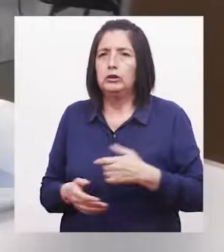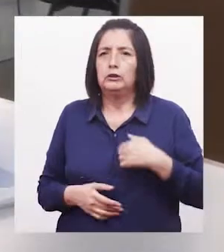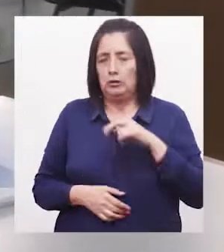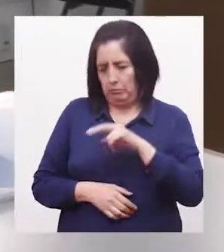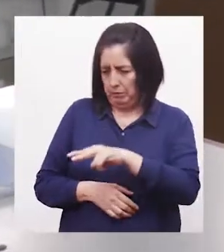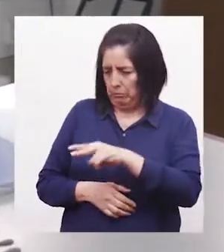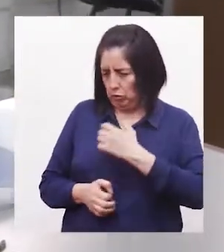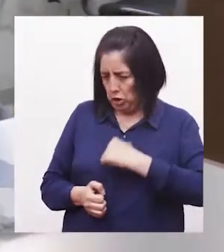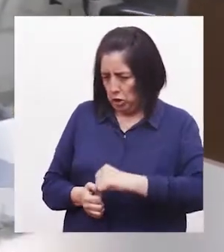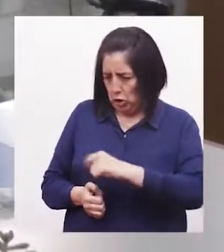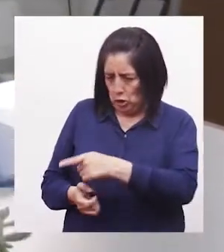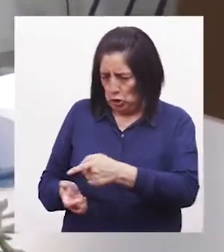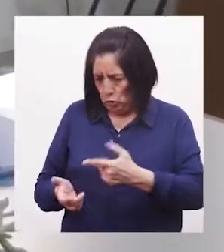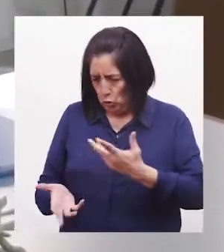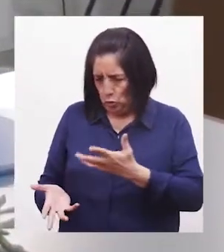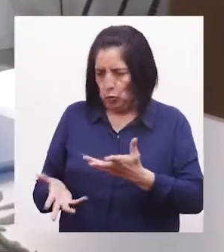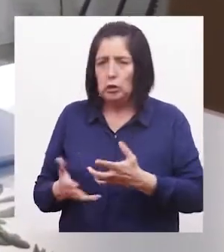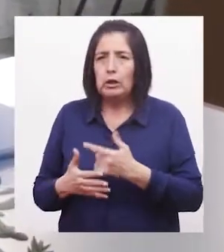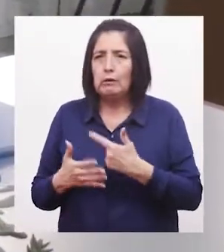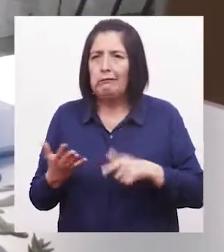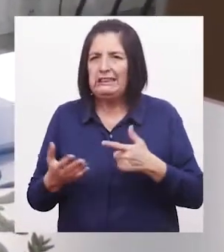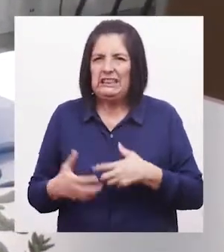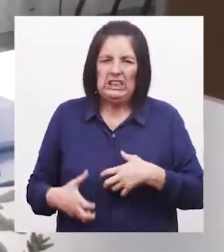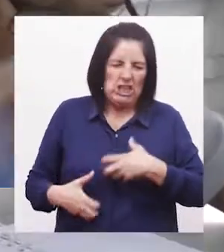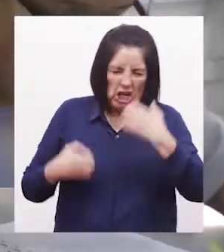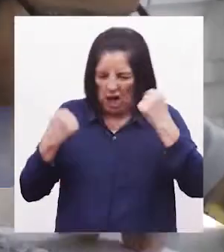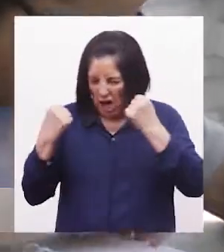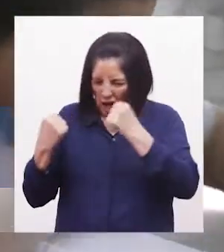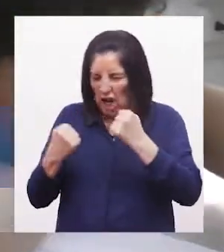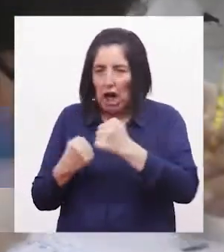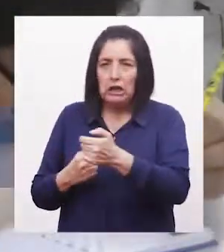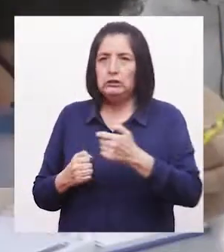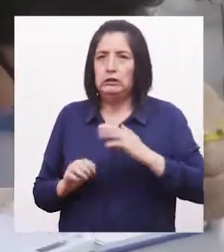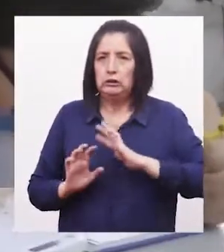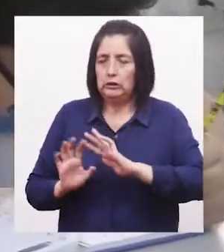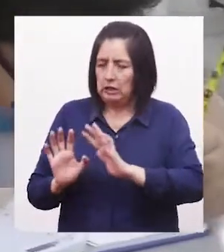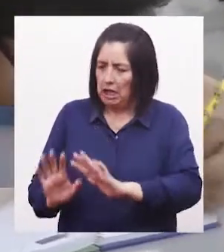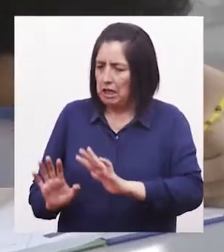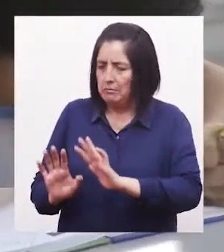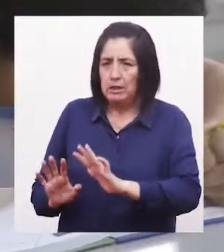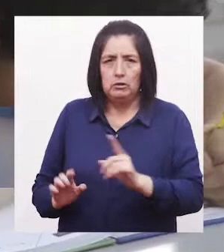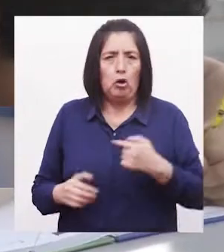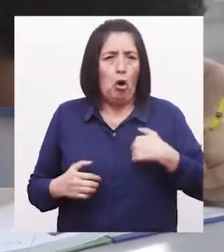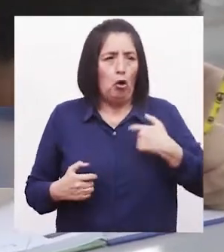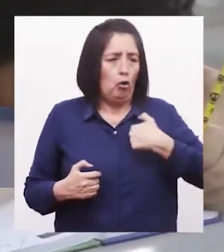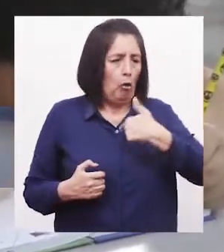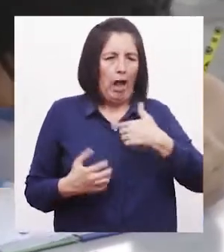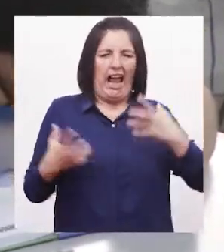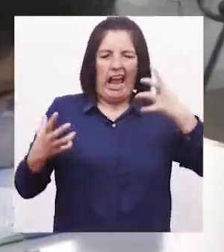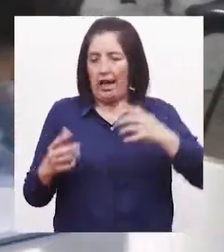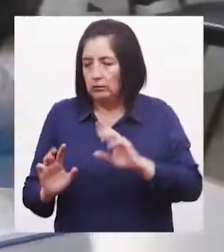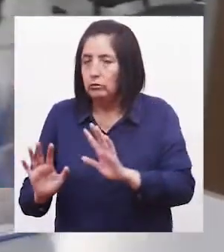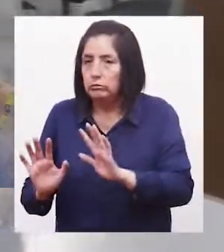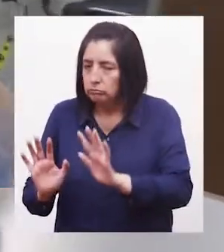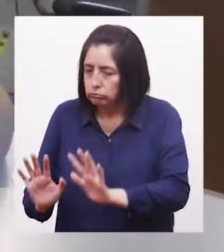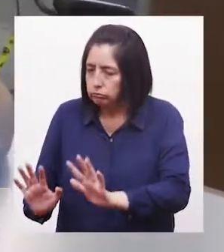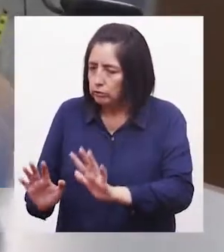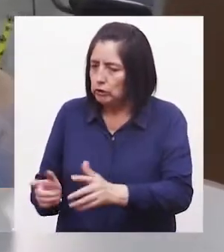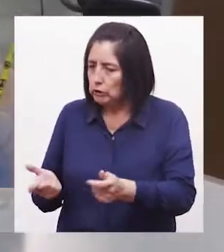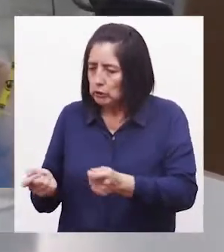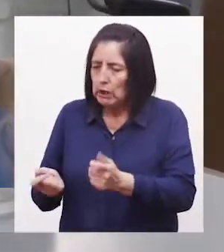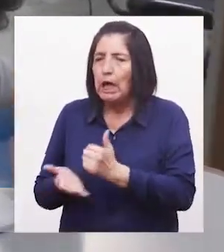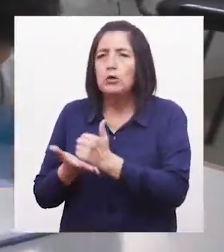vemos que nuestro hijo o hija está en un momento de arrebato Debemos calmarlo sin exaltarnos y ayudarlo a manejar su